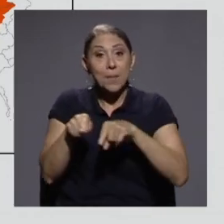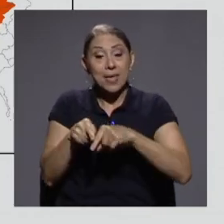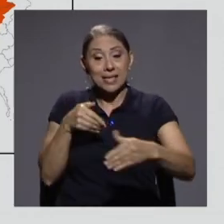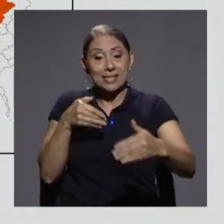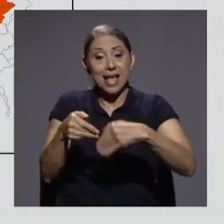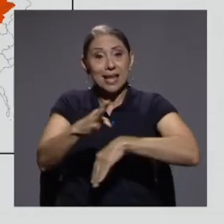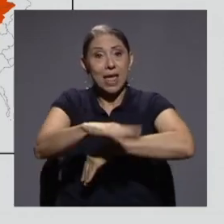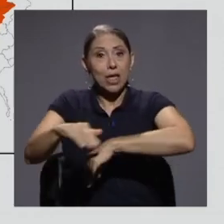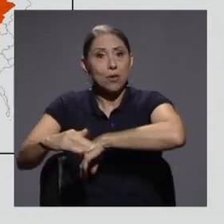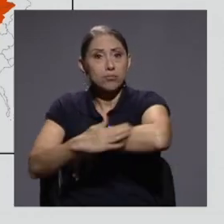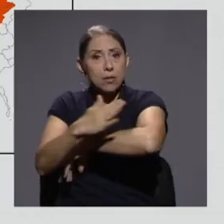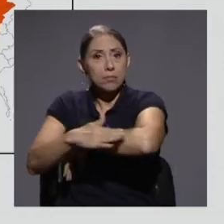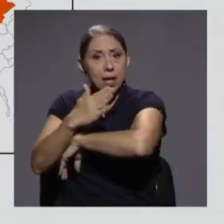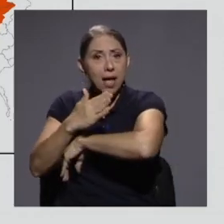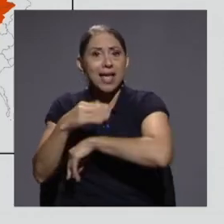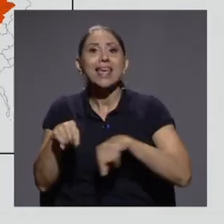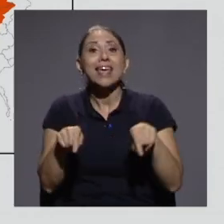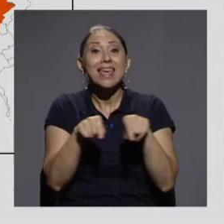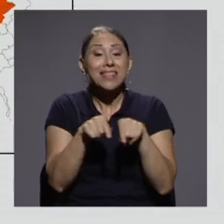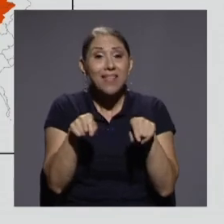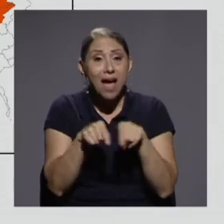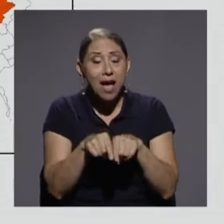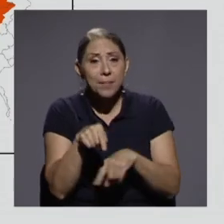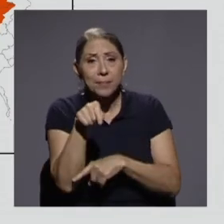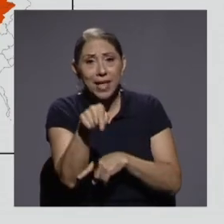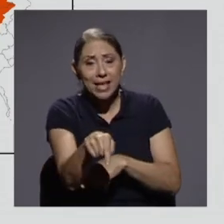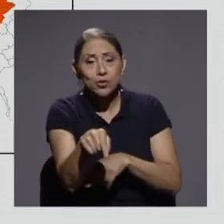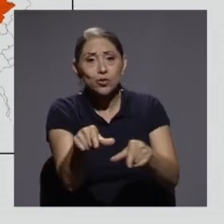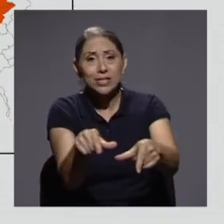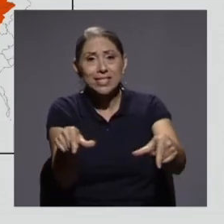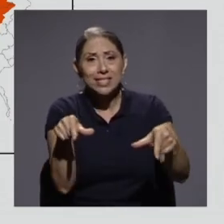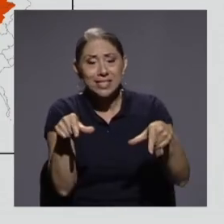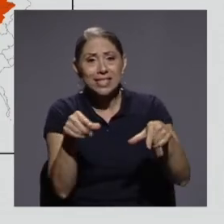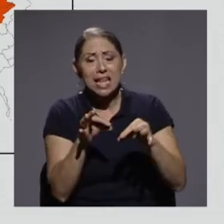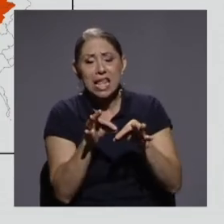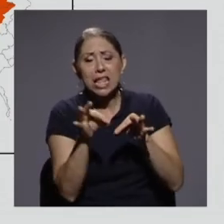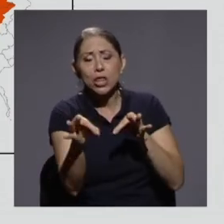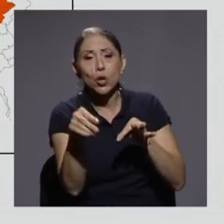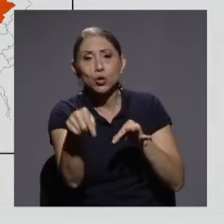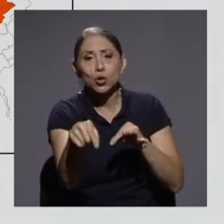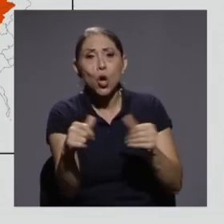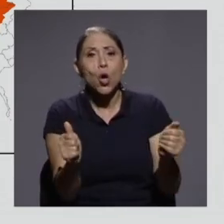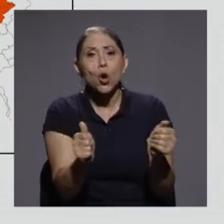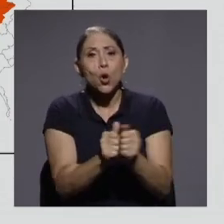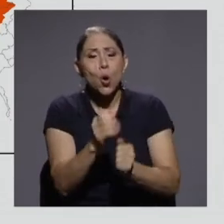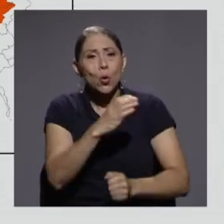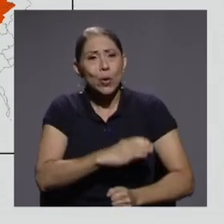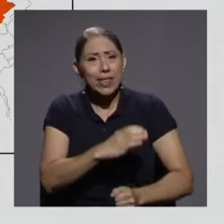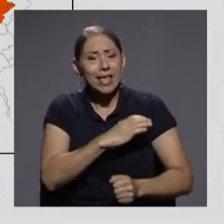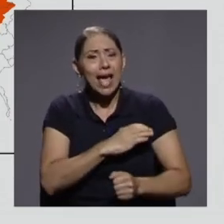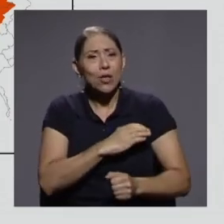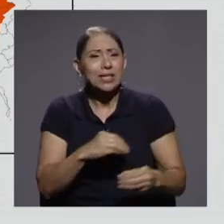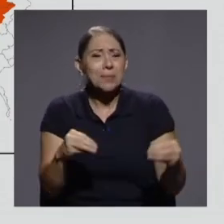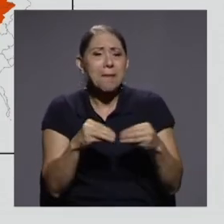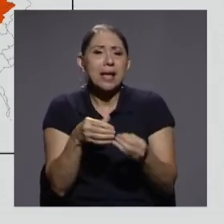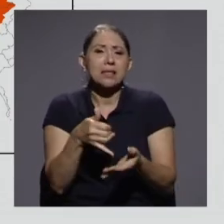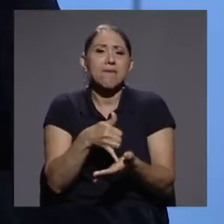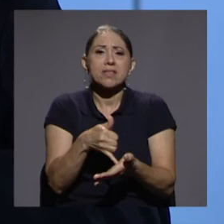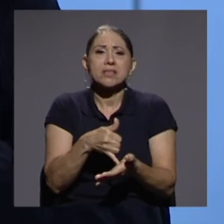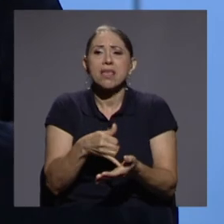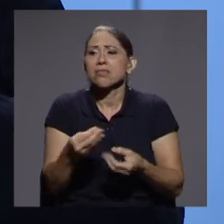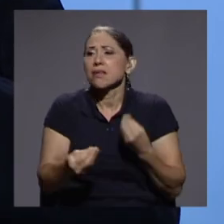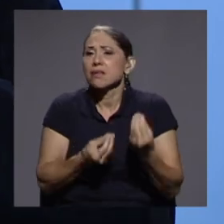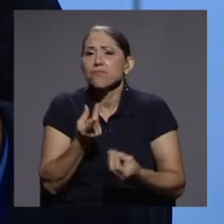con aquellos distritos con indicadores más deficientes en materia de ingresos.